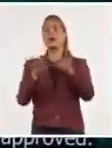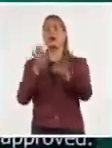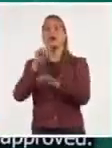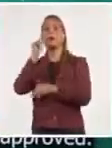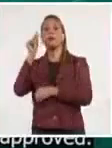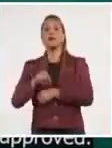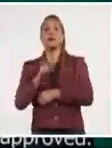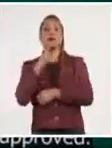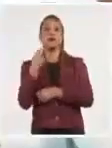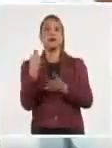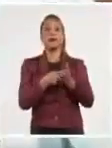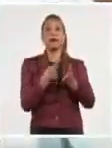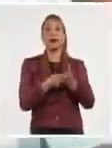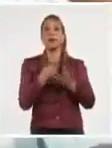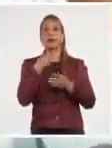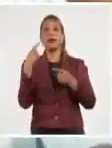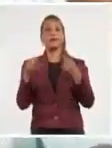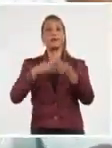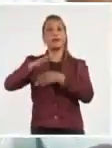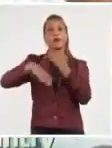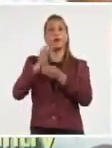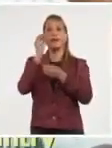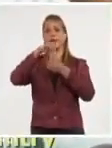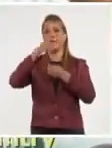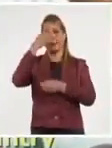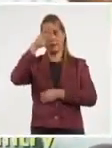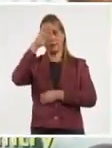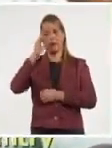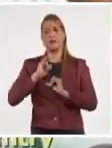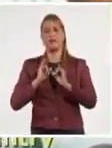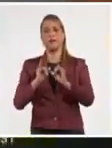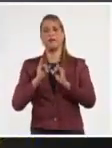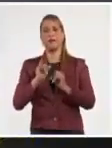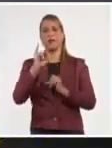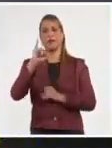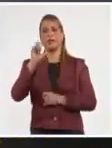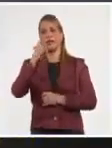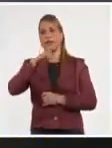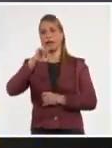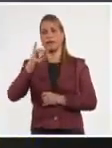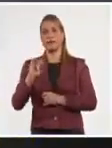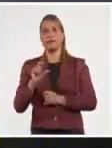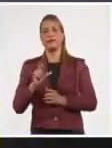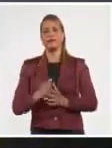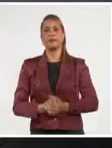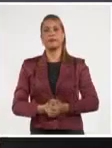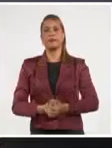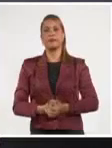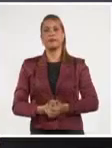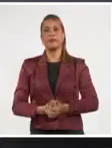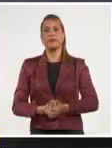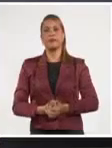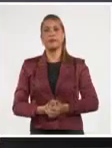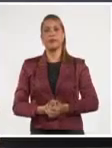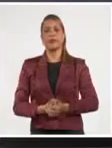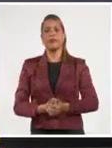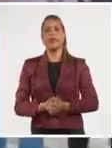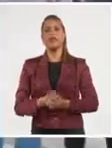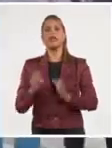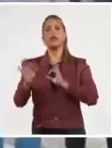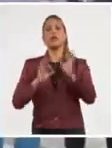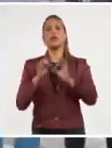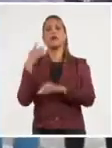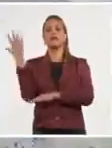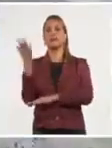el orden interno, según informó el ICAP. Por la parte cubana se pusieron varios proyectos de protección medioambiental implementados en